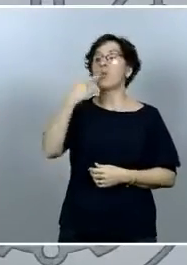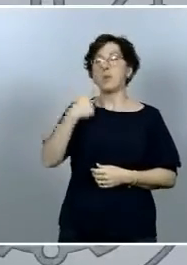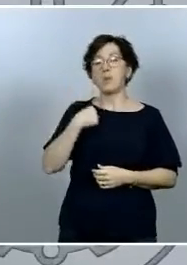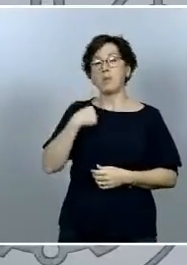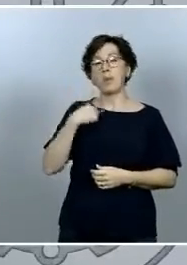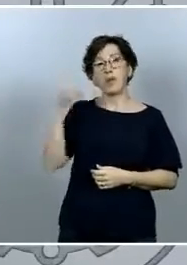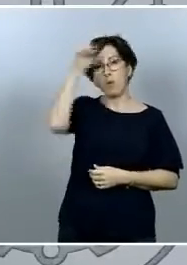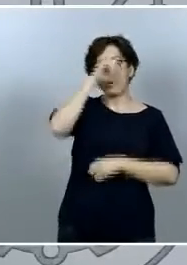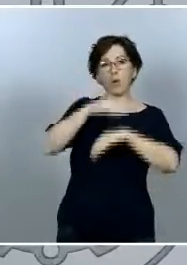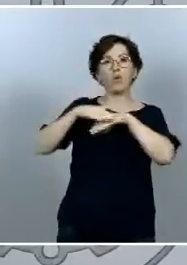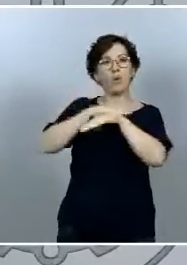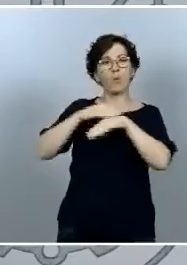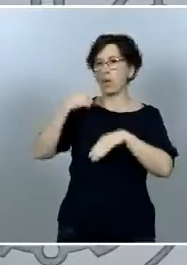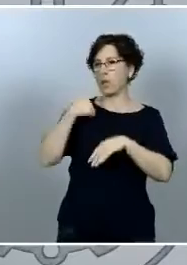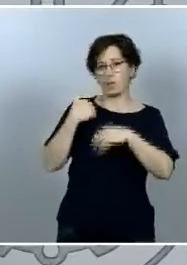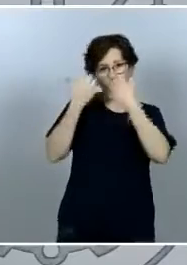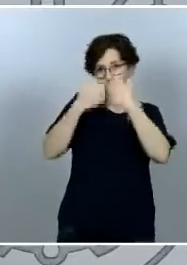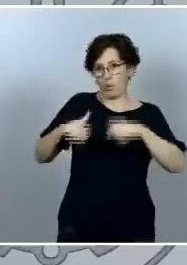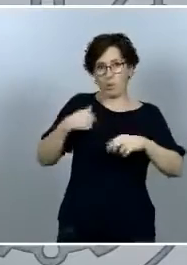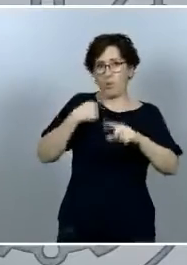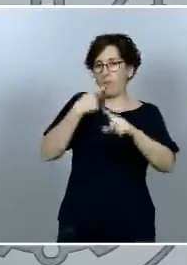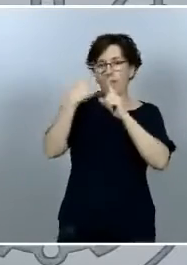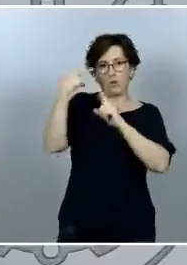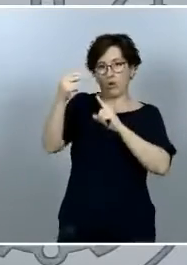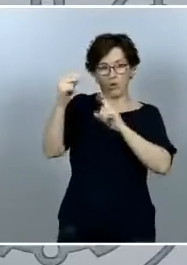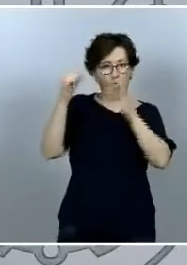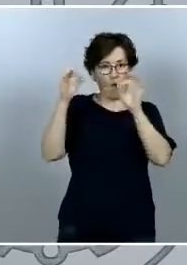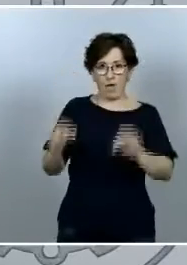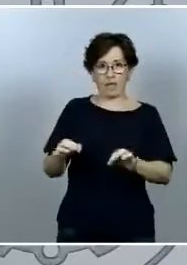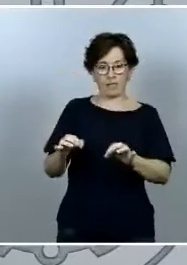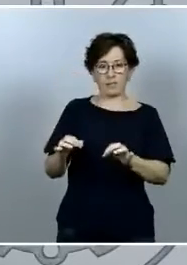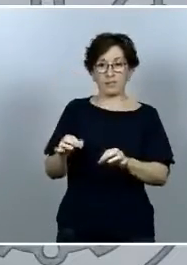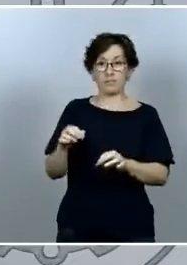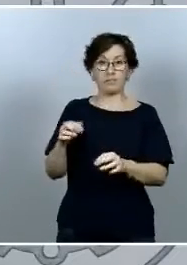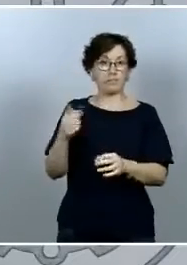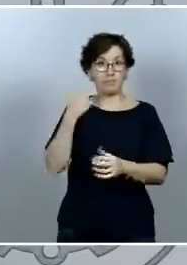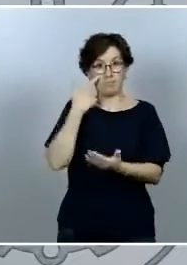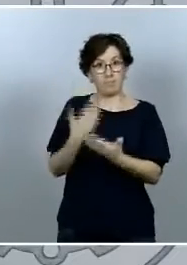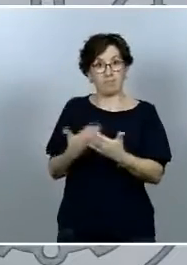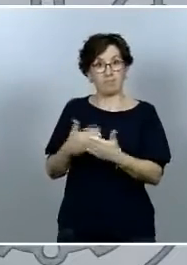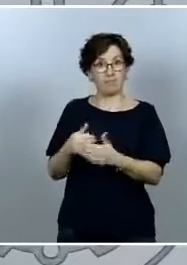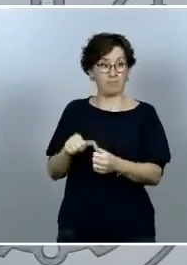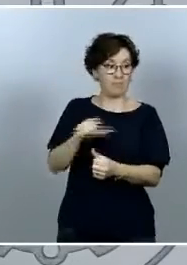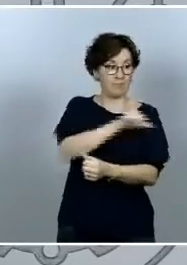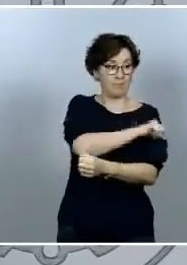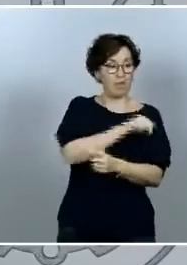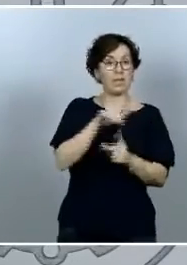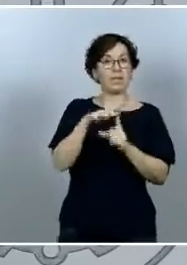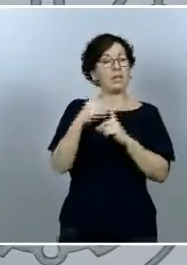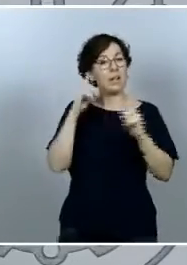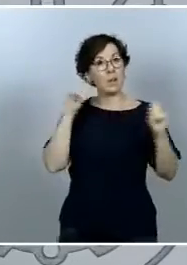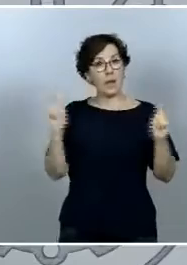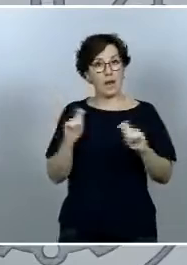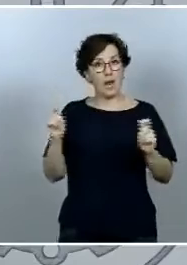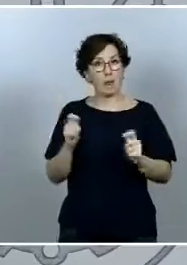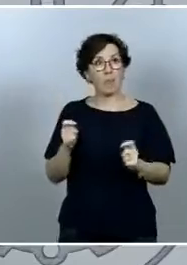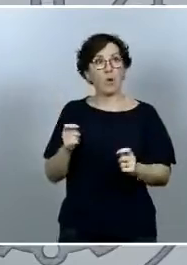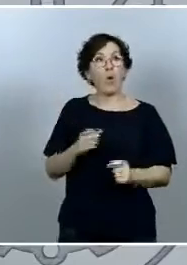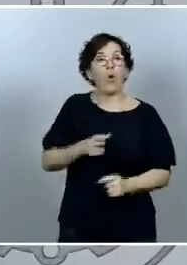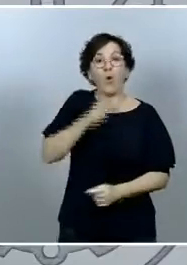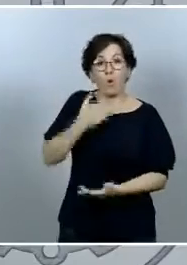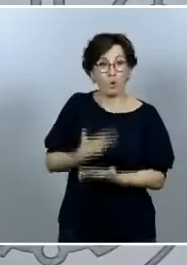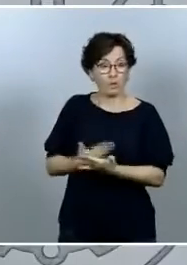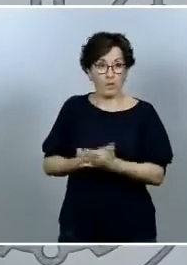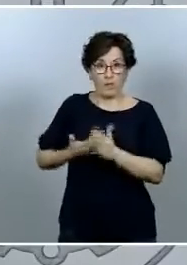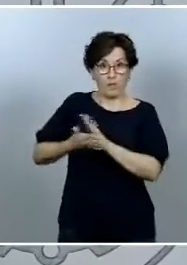opongo y eso es lo que ha pasado con los recientes decretos de alarma sin ningún tipo de justificación porque los presidentes autonómicos